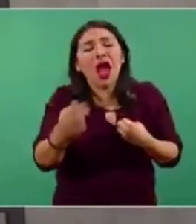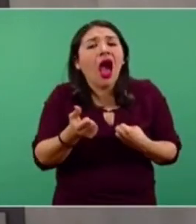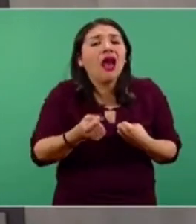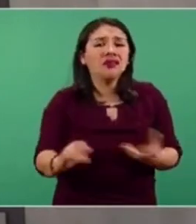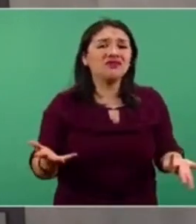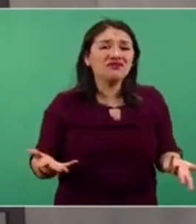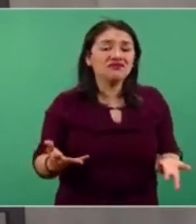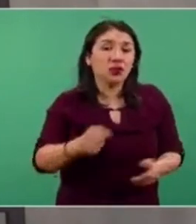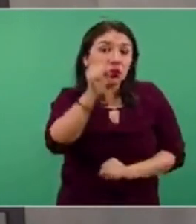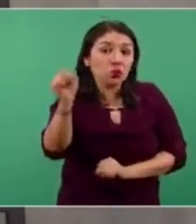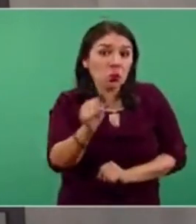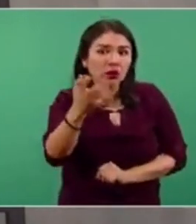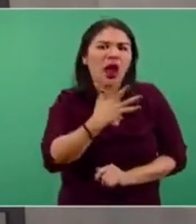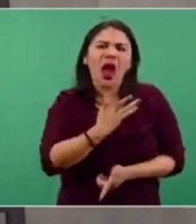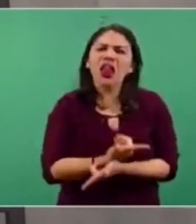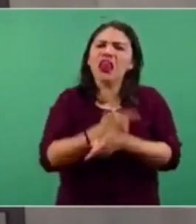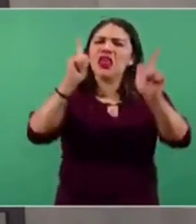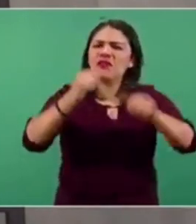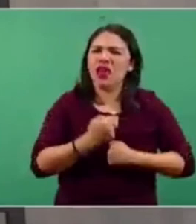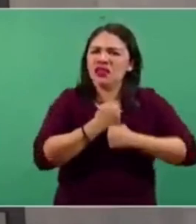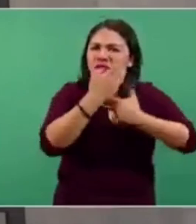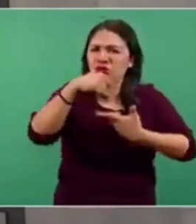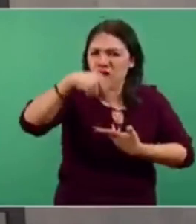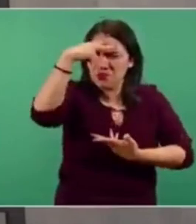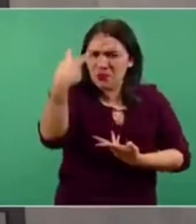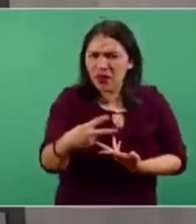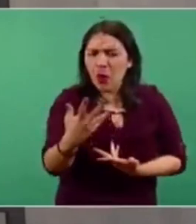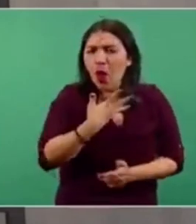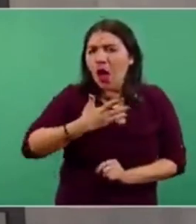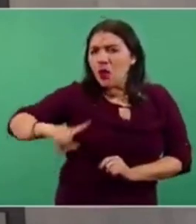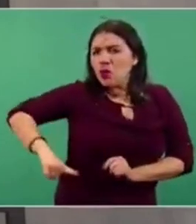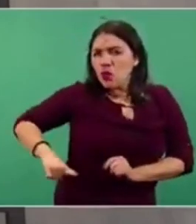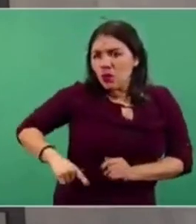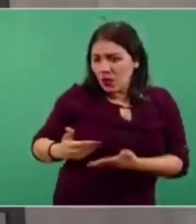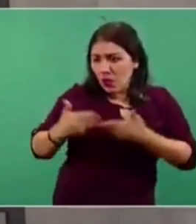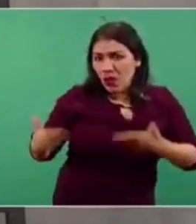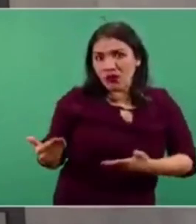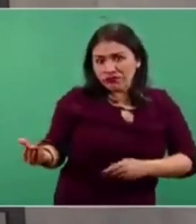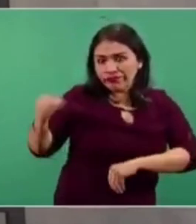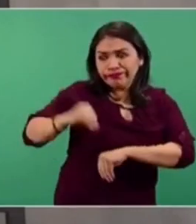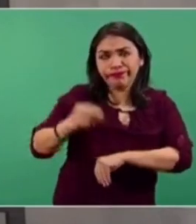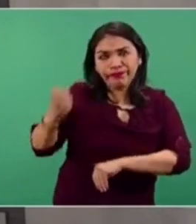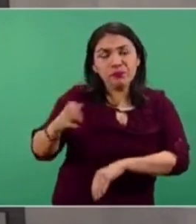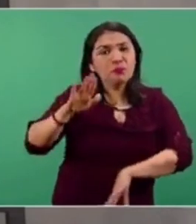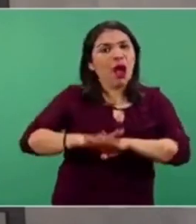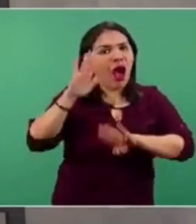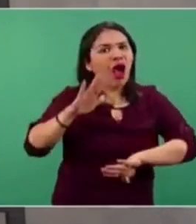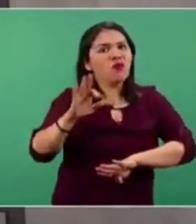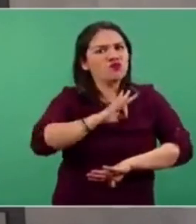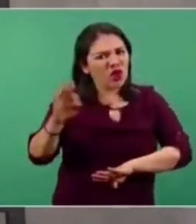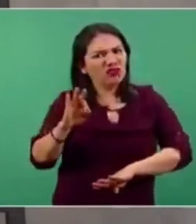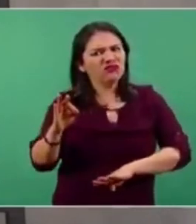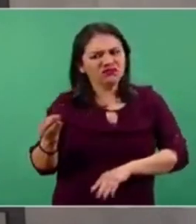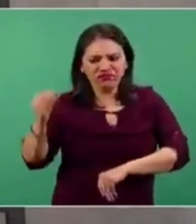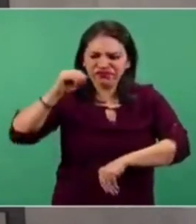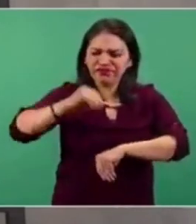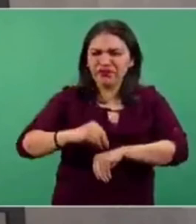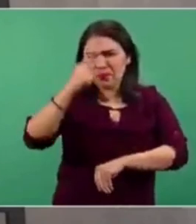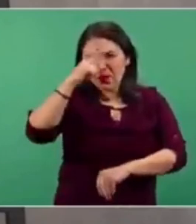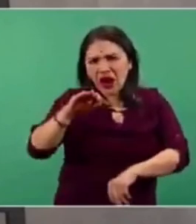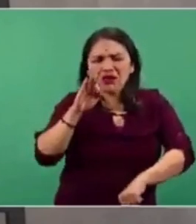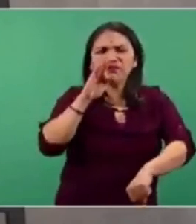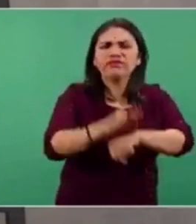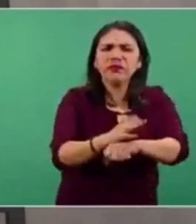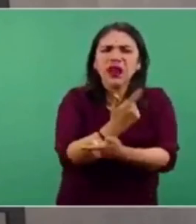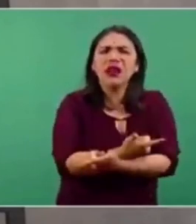Afortunadamente, tenemos libertad de expresión en México. Tenemos un gobierno que claramente tiene una postura en pro de las